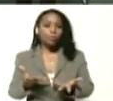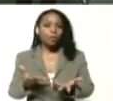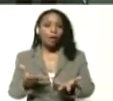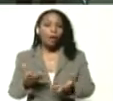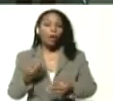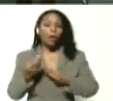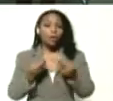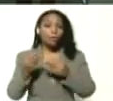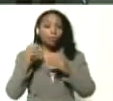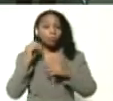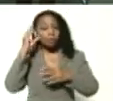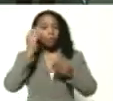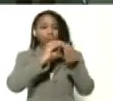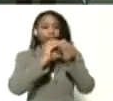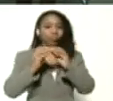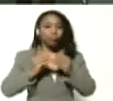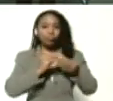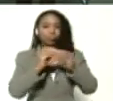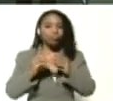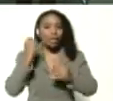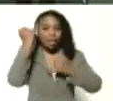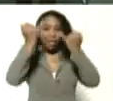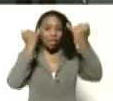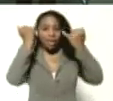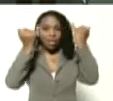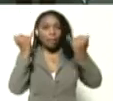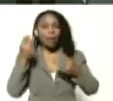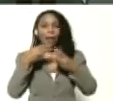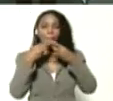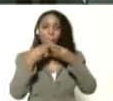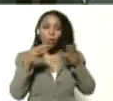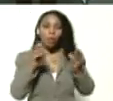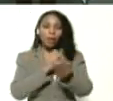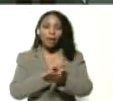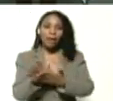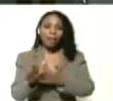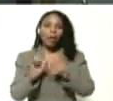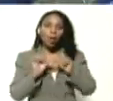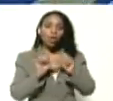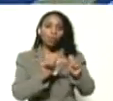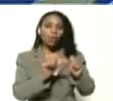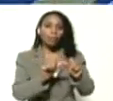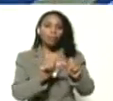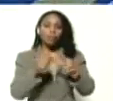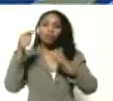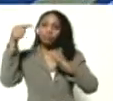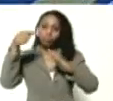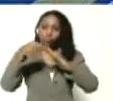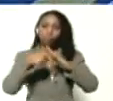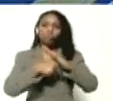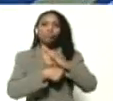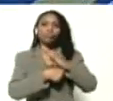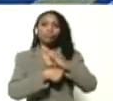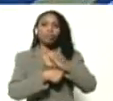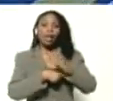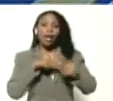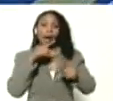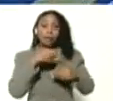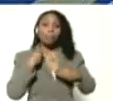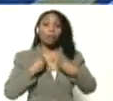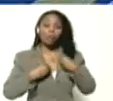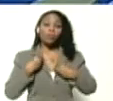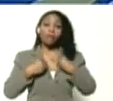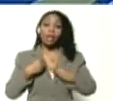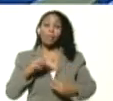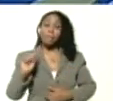para que la educación gratuita pública de calidad continúe se profundice es una preocupación de